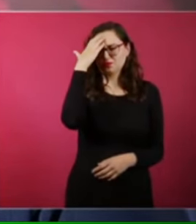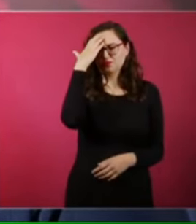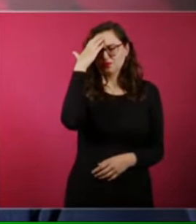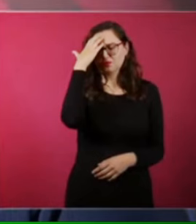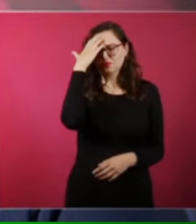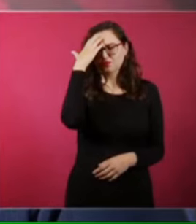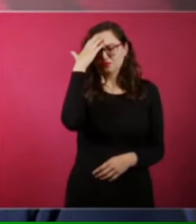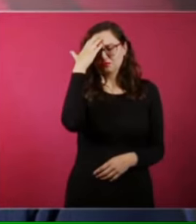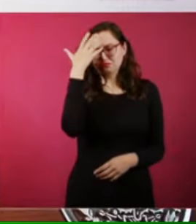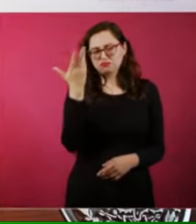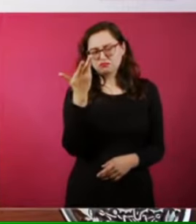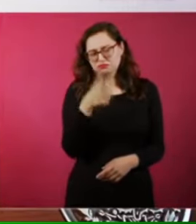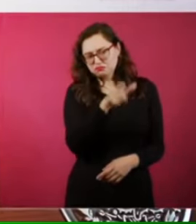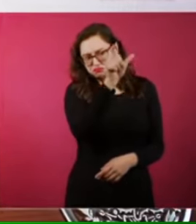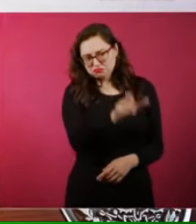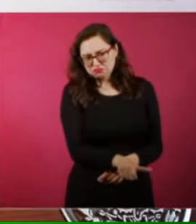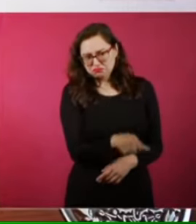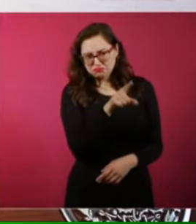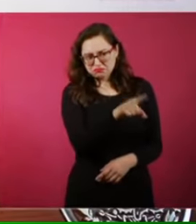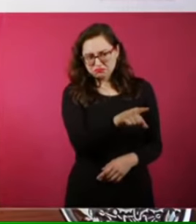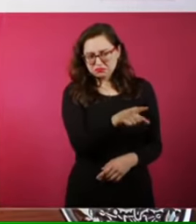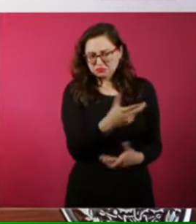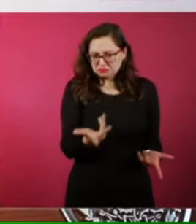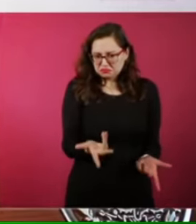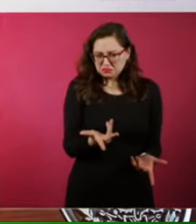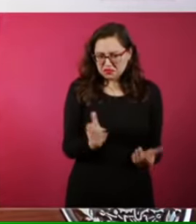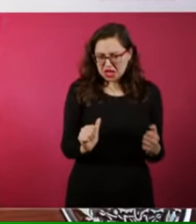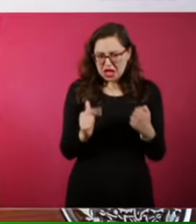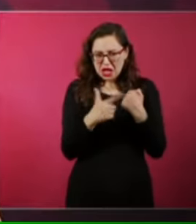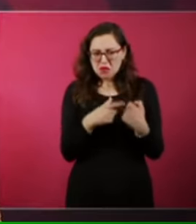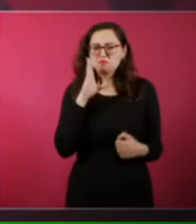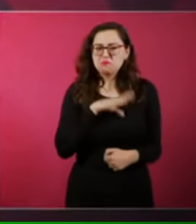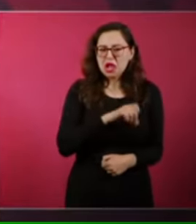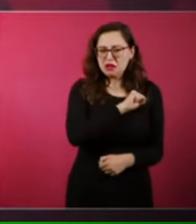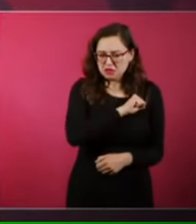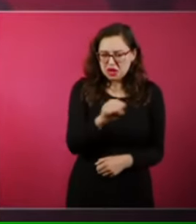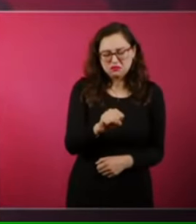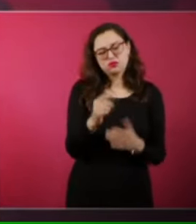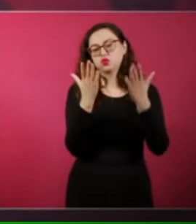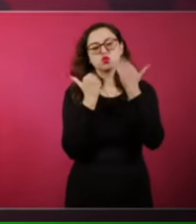que no está actuando de mala fe,